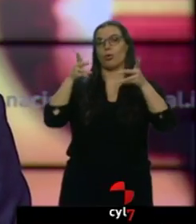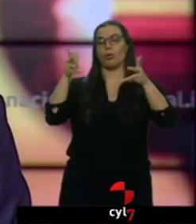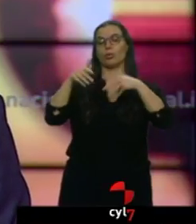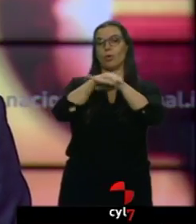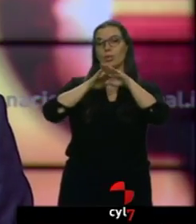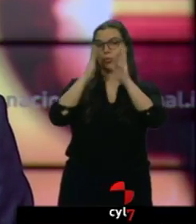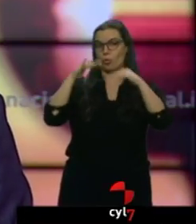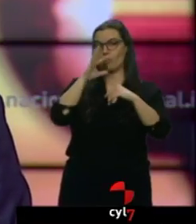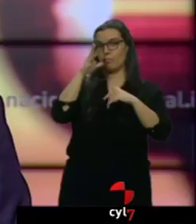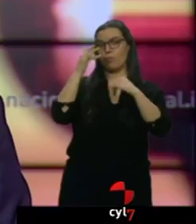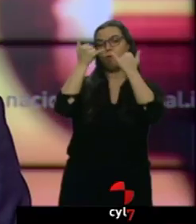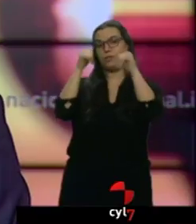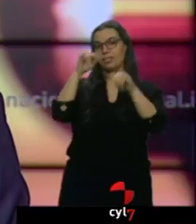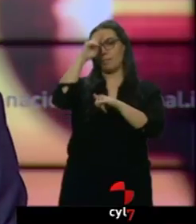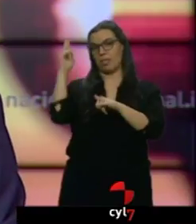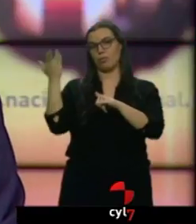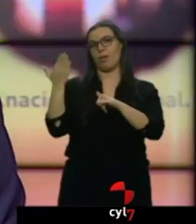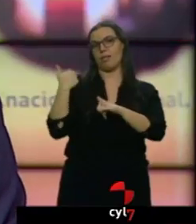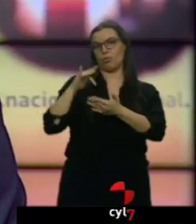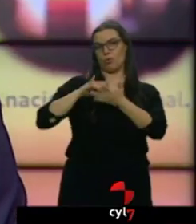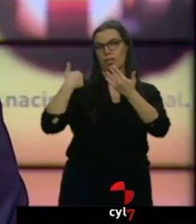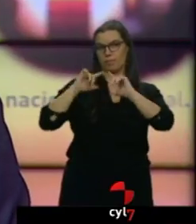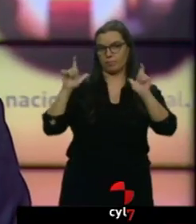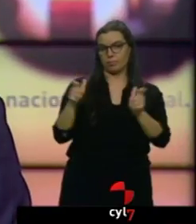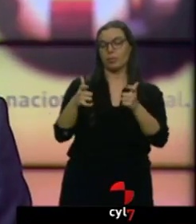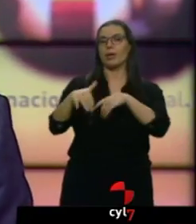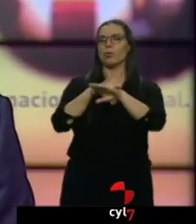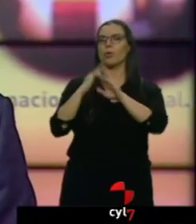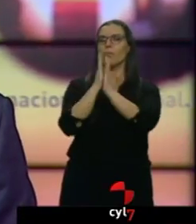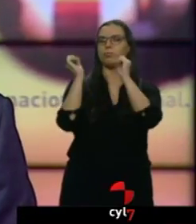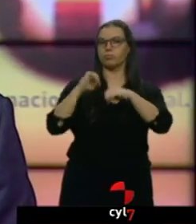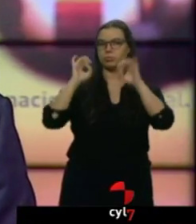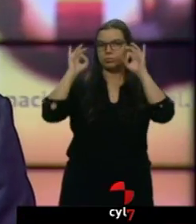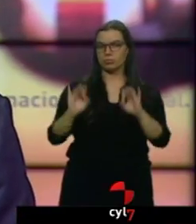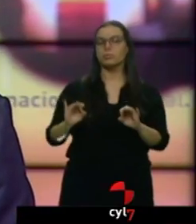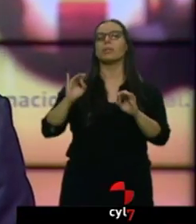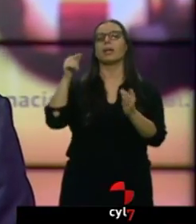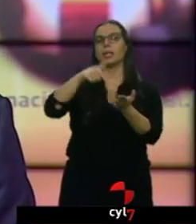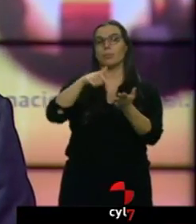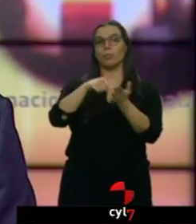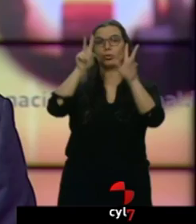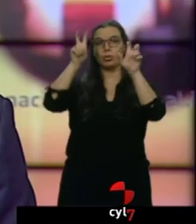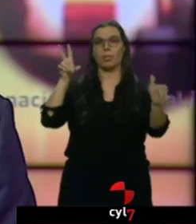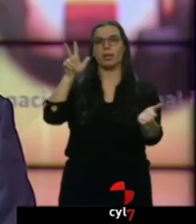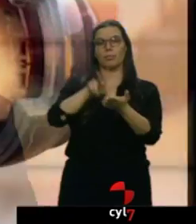es fiesta en Madrid y se adelantó al jueves. El Ejecutivo refrendó que el impuesto de las hipotecas lo pagarán los bancos.